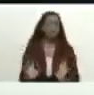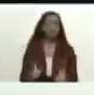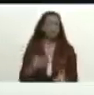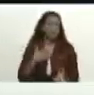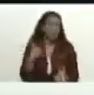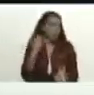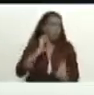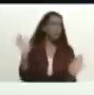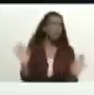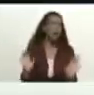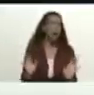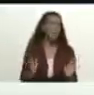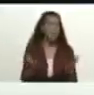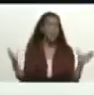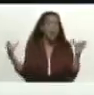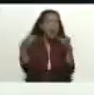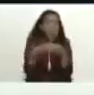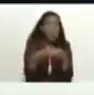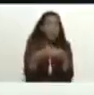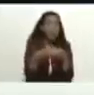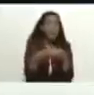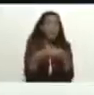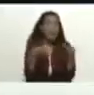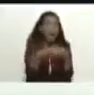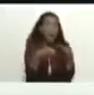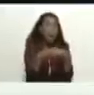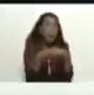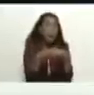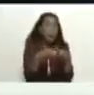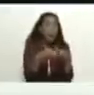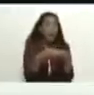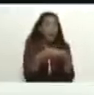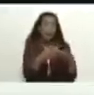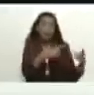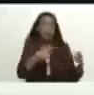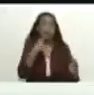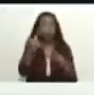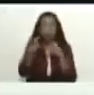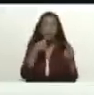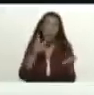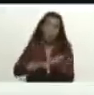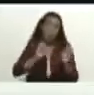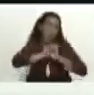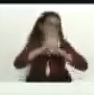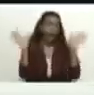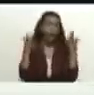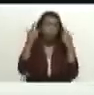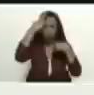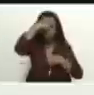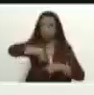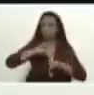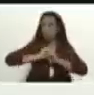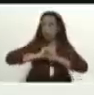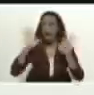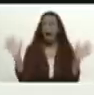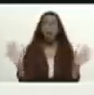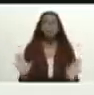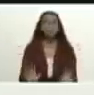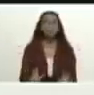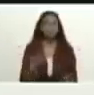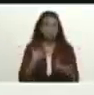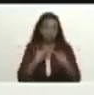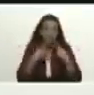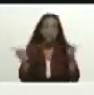y en esa reunión bueno todos dijimos nuestras verdades se fueron ilvanando